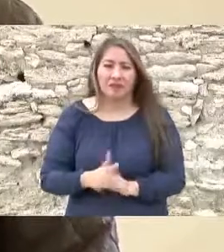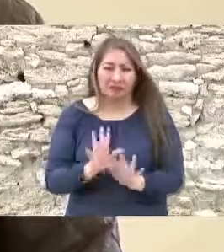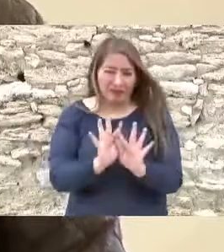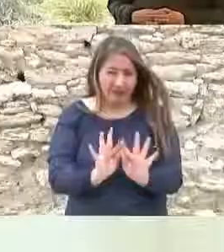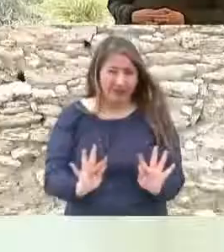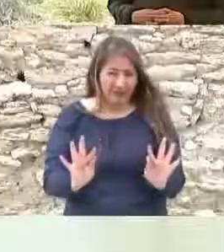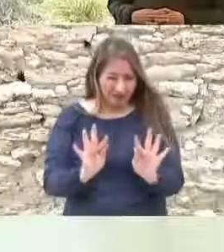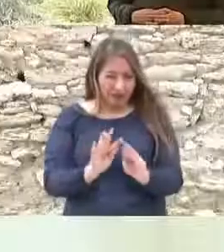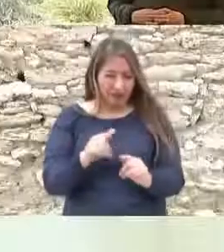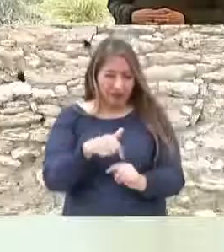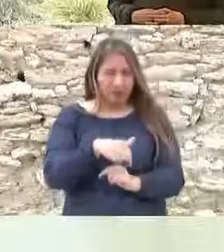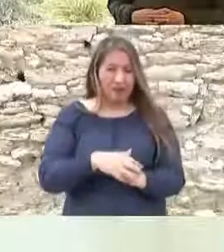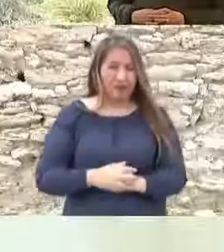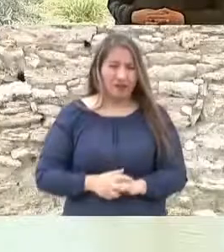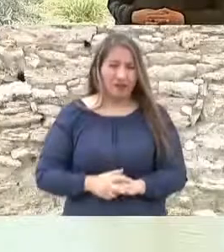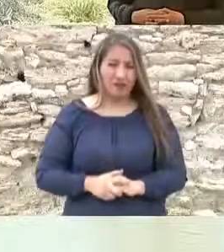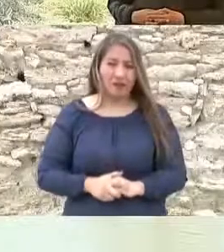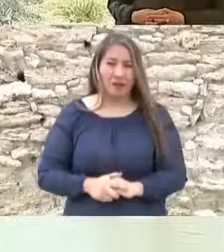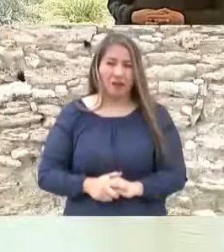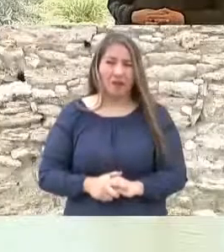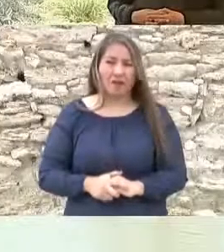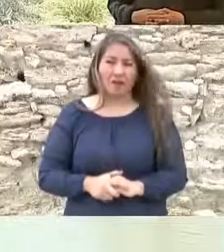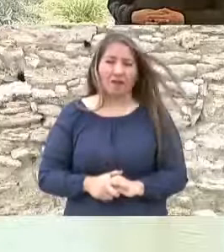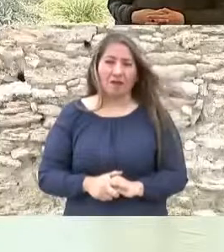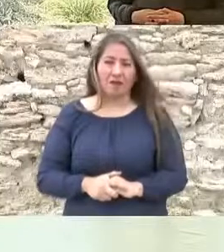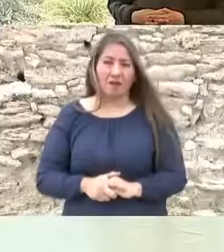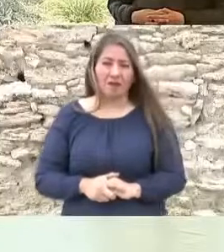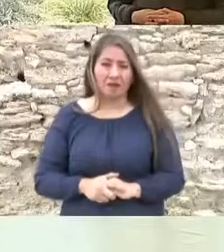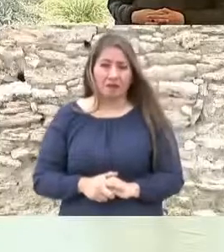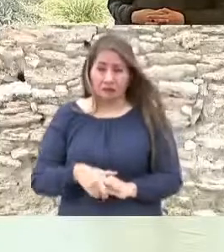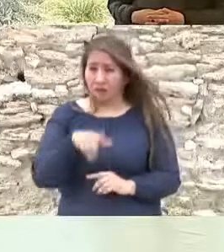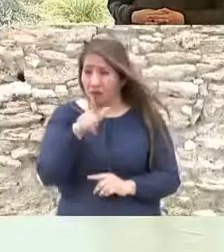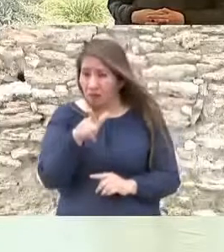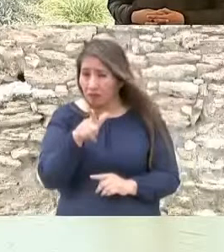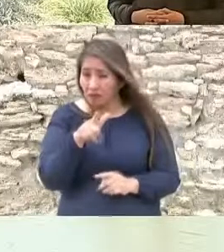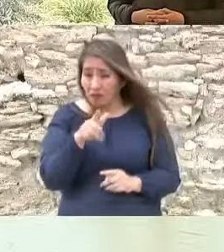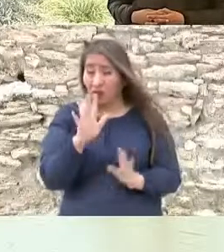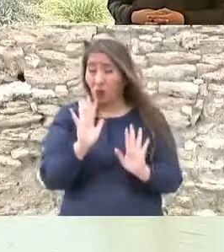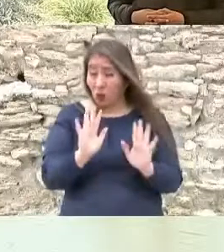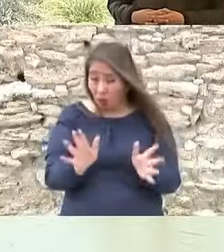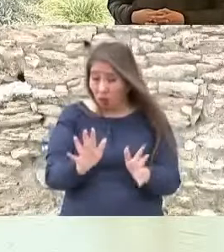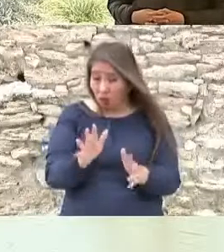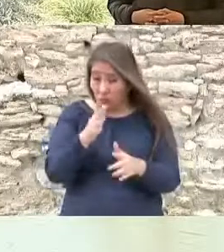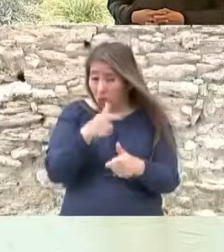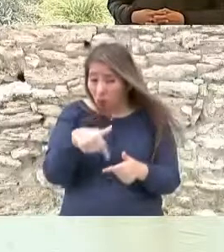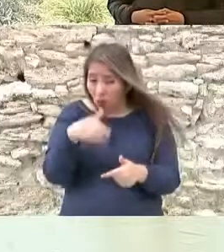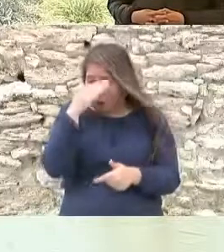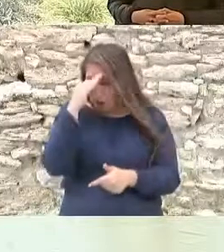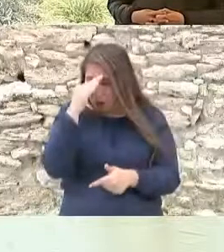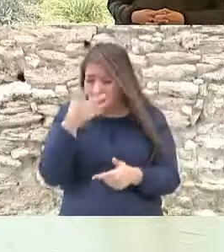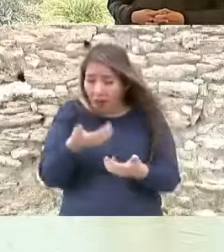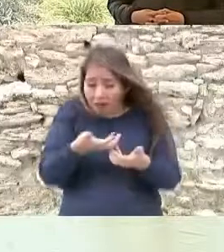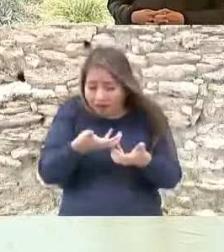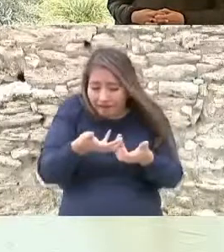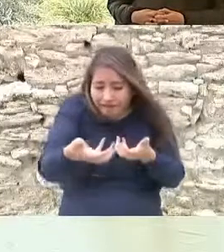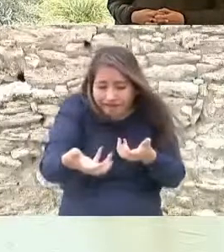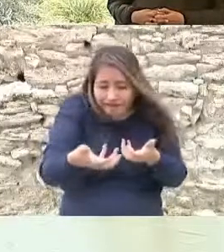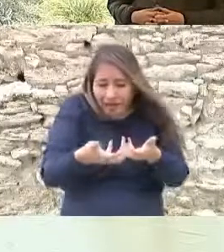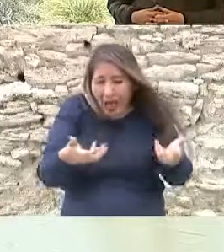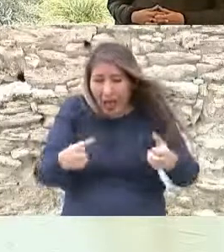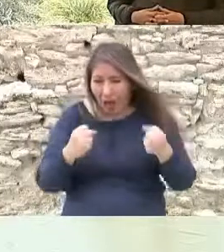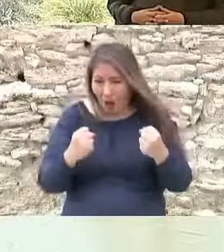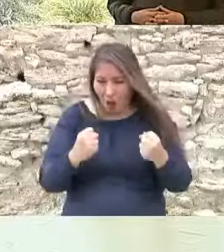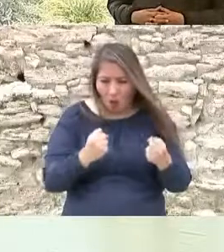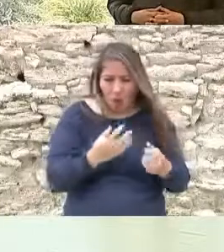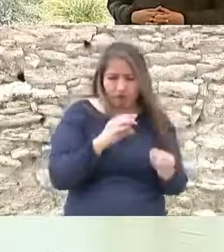importantísimo nos conviene que haya una separación entre el poder económico y el poder